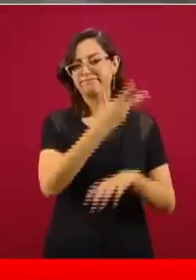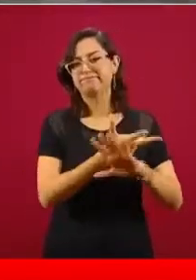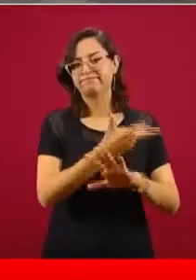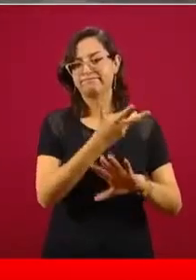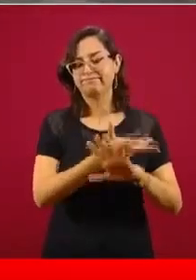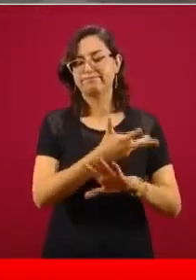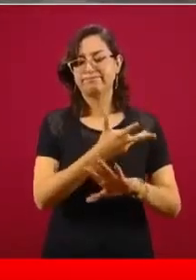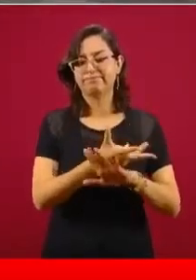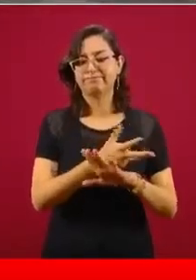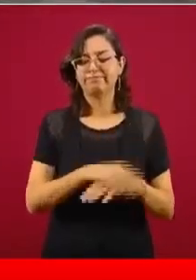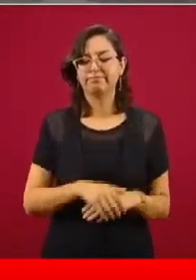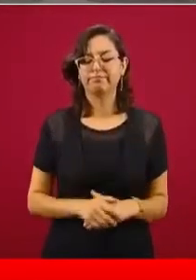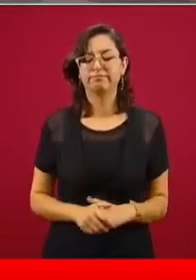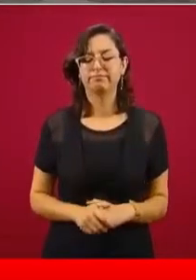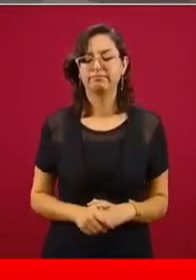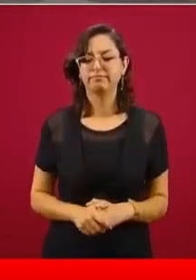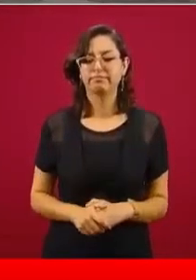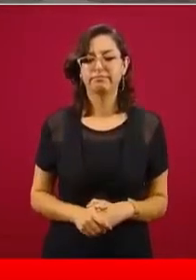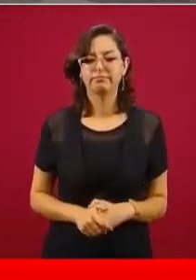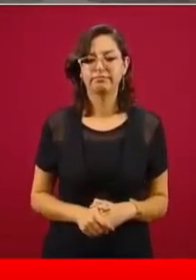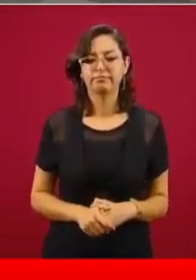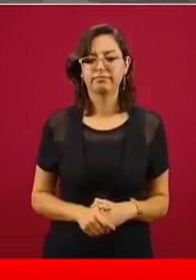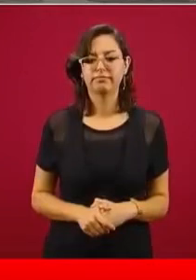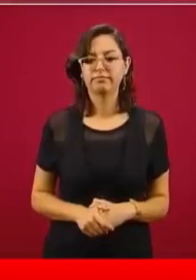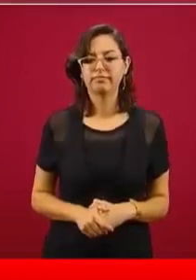les estoy refiriendo en esa relación.